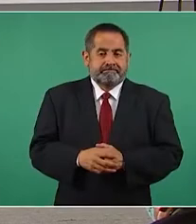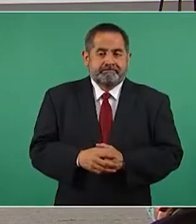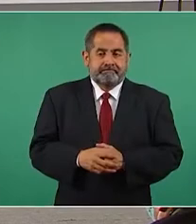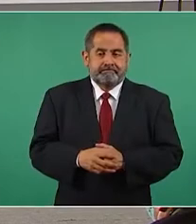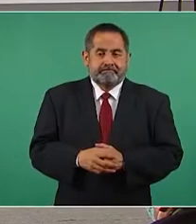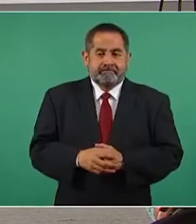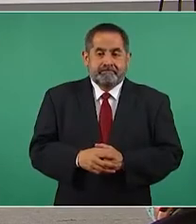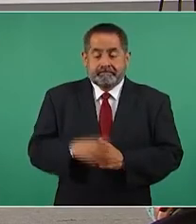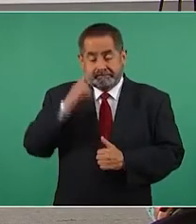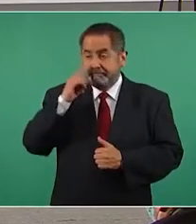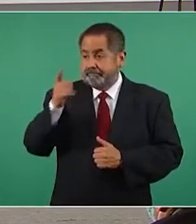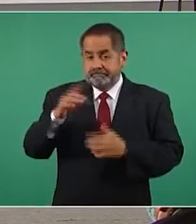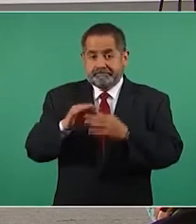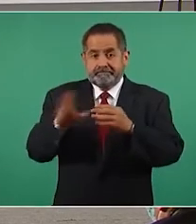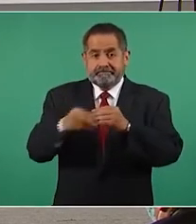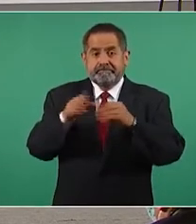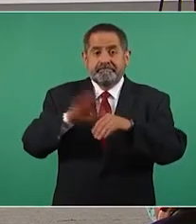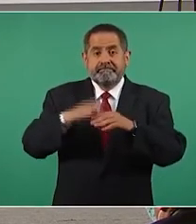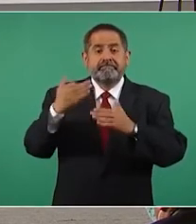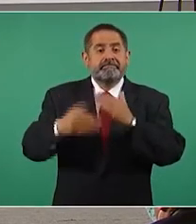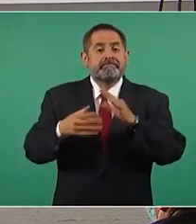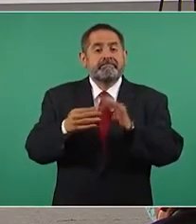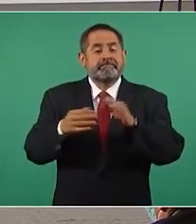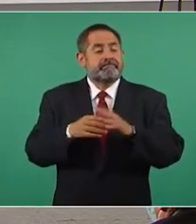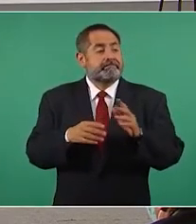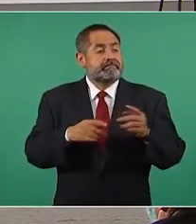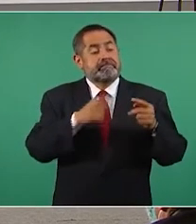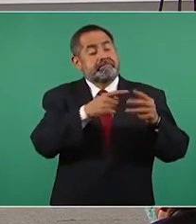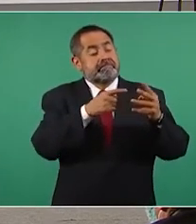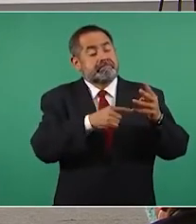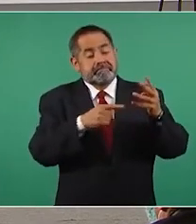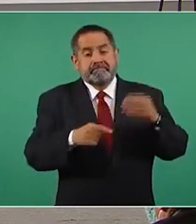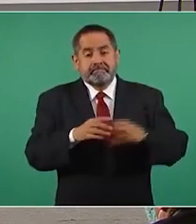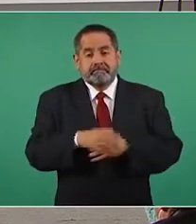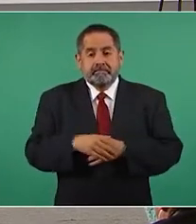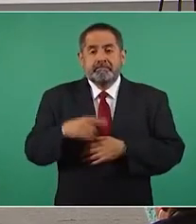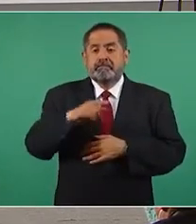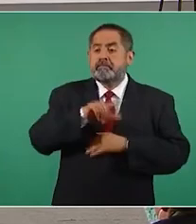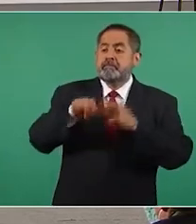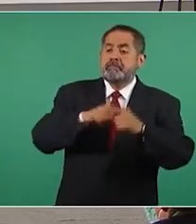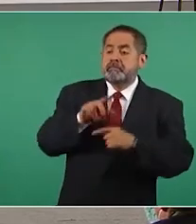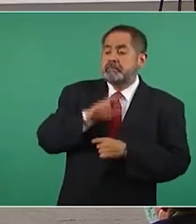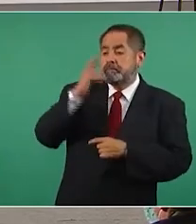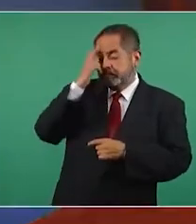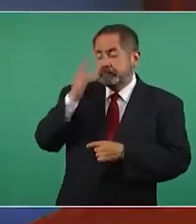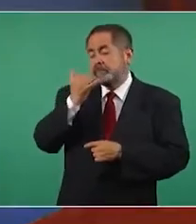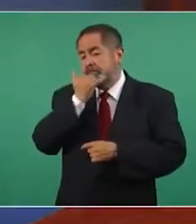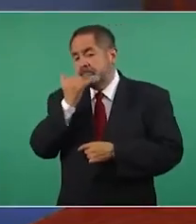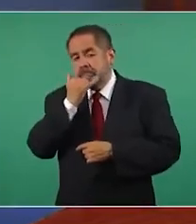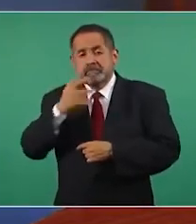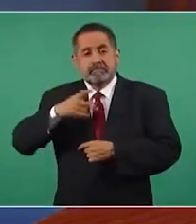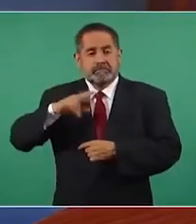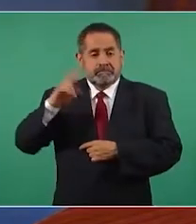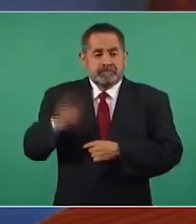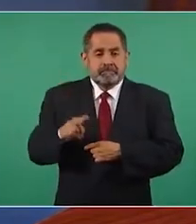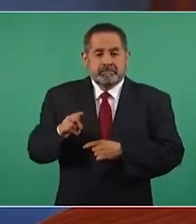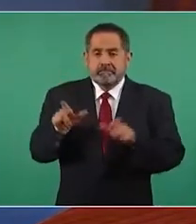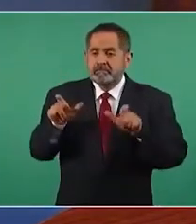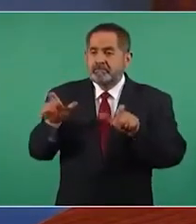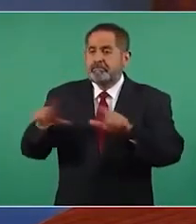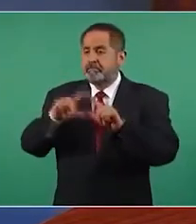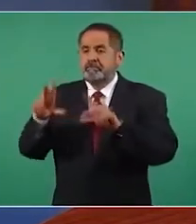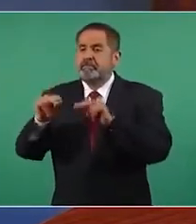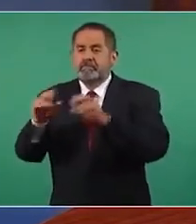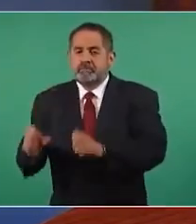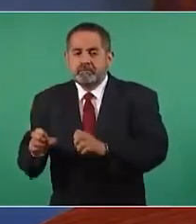Ah, bueno, todavía me faltó. Después de todo esto, reconoce. Es verdad, la Guardia Nacional no estuve. Más